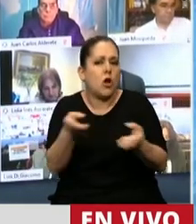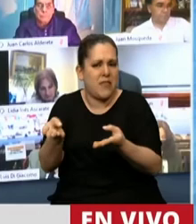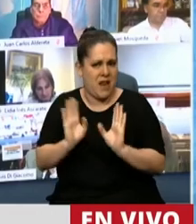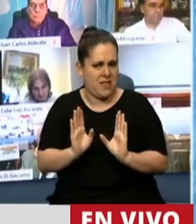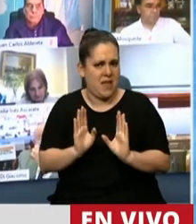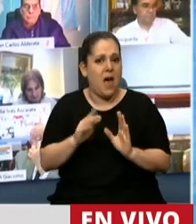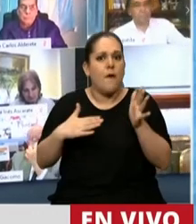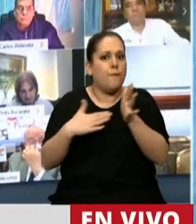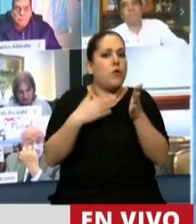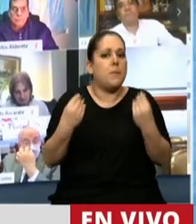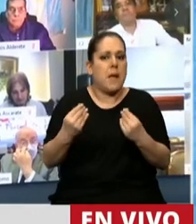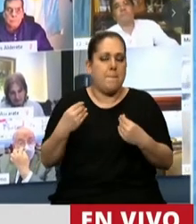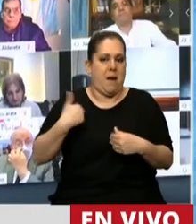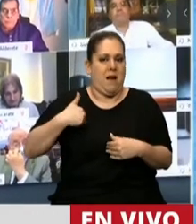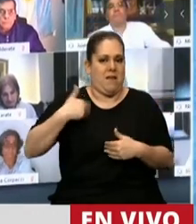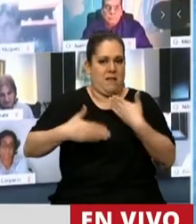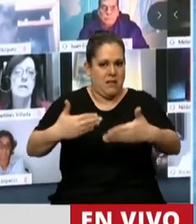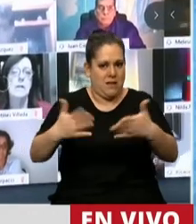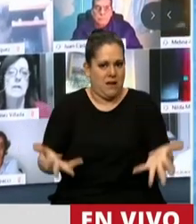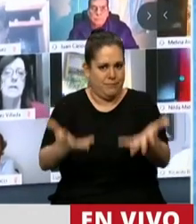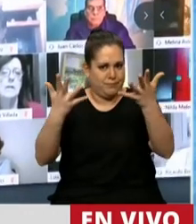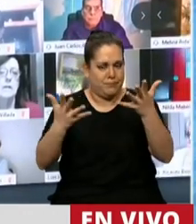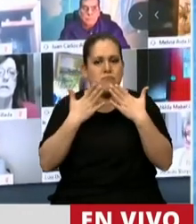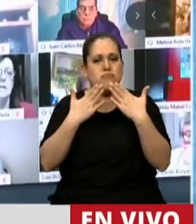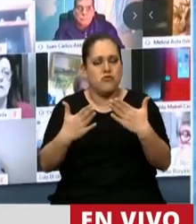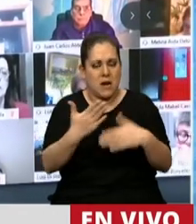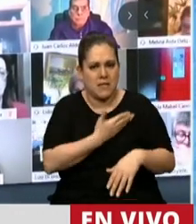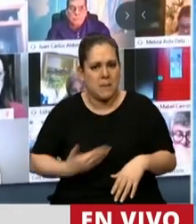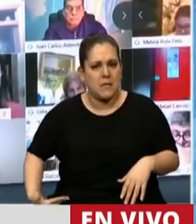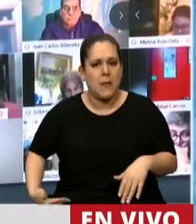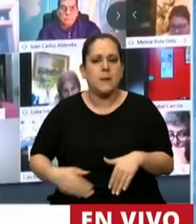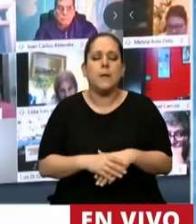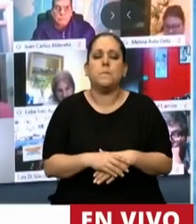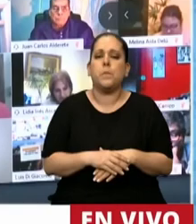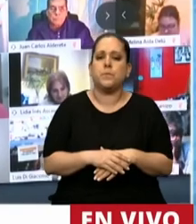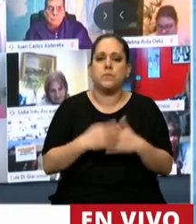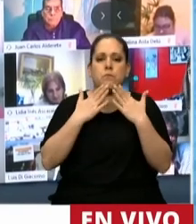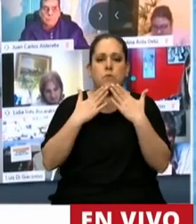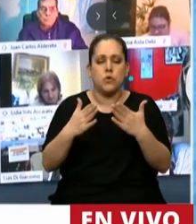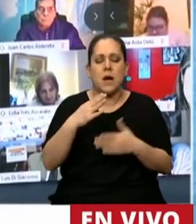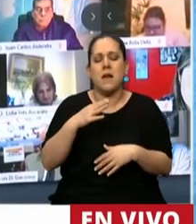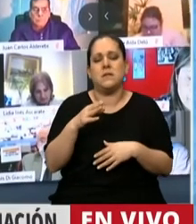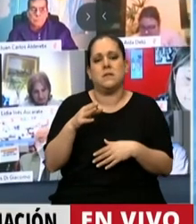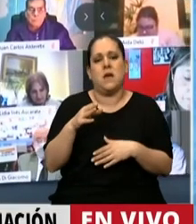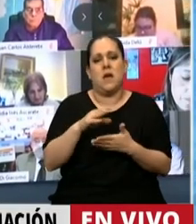fundamentales en la Argentina que estamos reconstruyendo. Muchas gracias, señor Presidente. Gracias, diputada Marisa